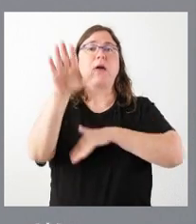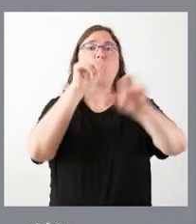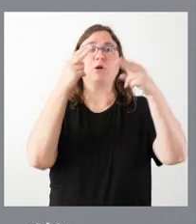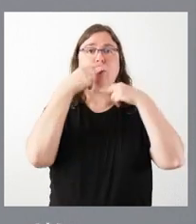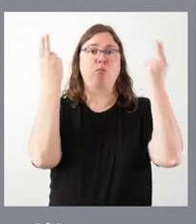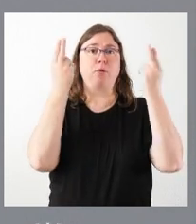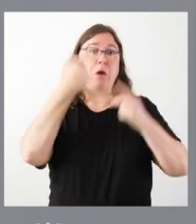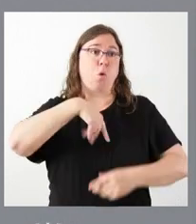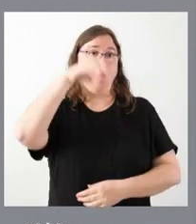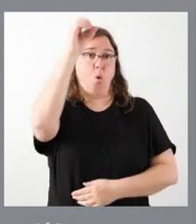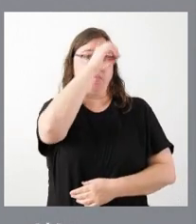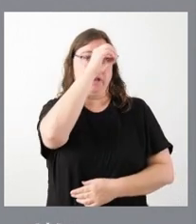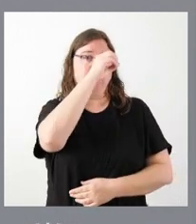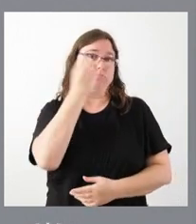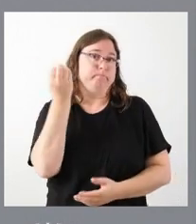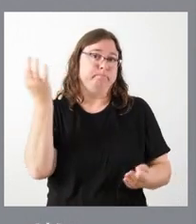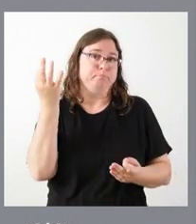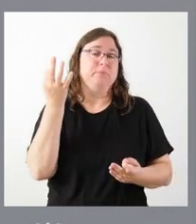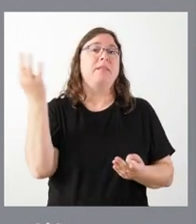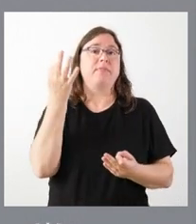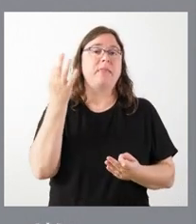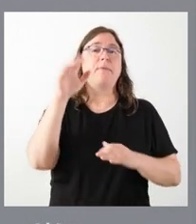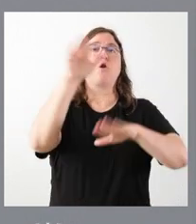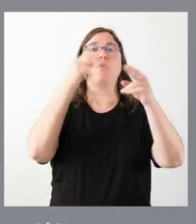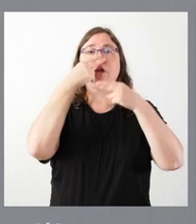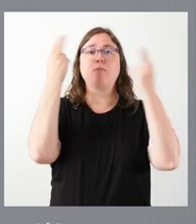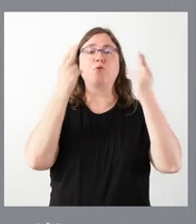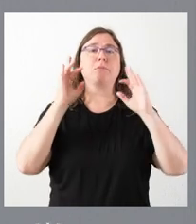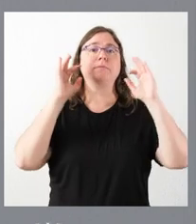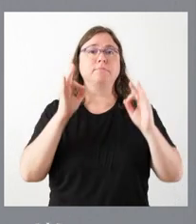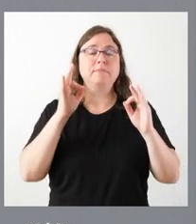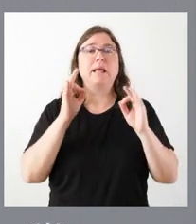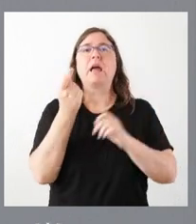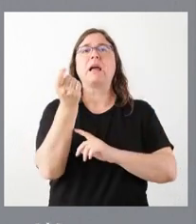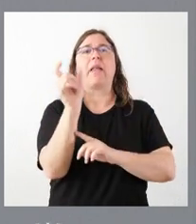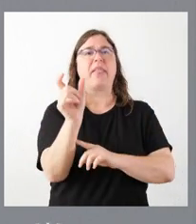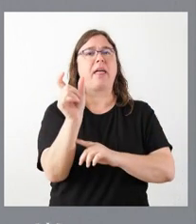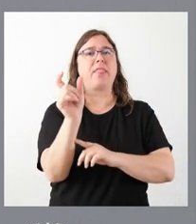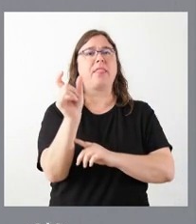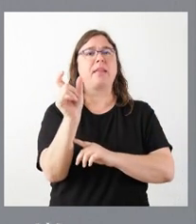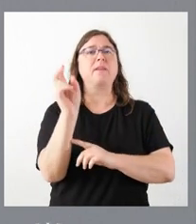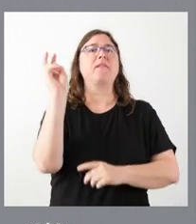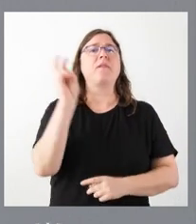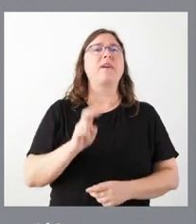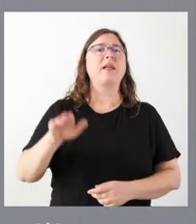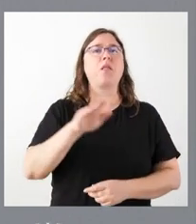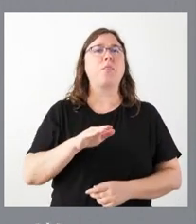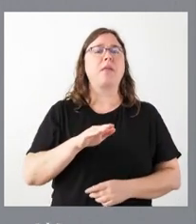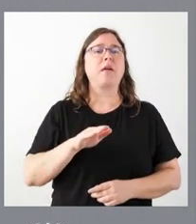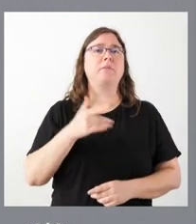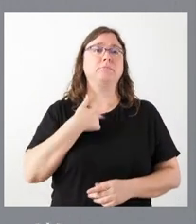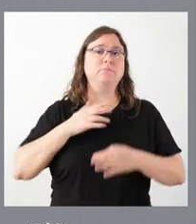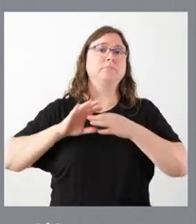somos de esta opinión y, por tanto, es la convocatoria pública de instrumento ordinario. Estamos hablando de cantidades también que proceden de lo que les pueda